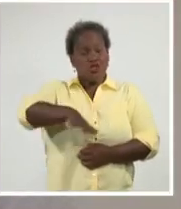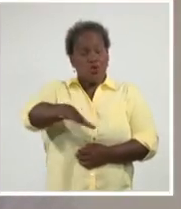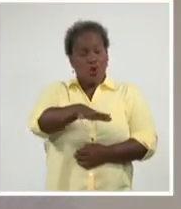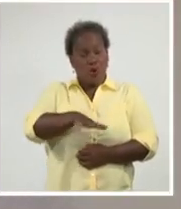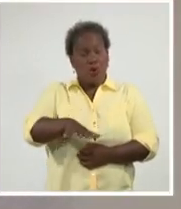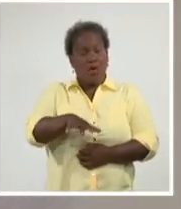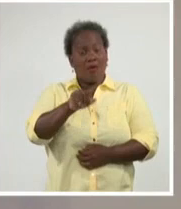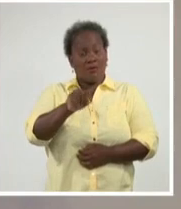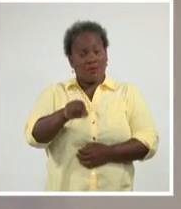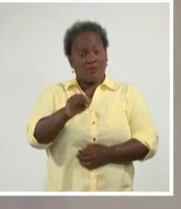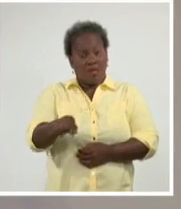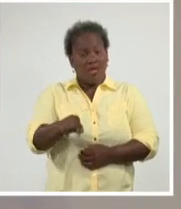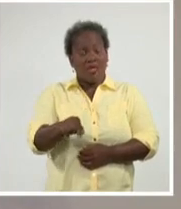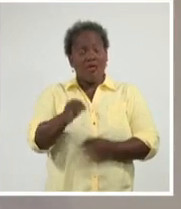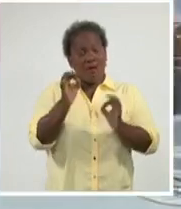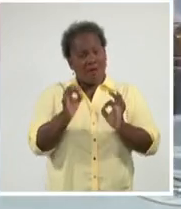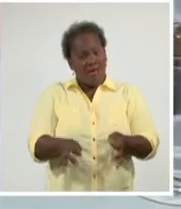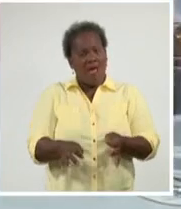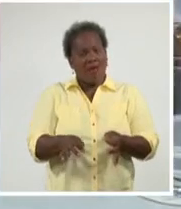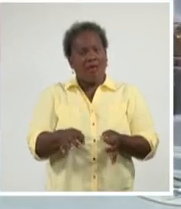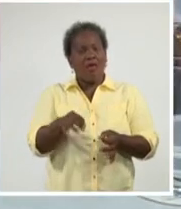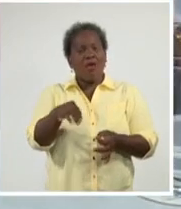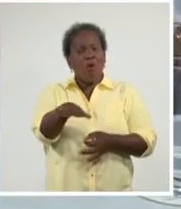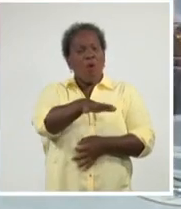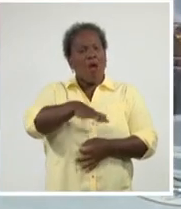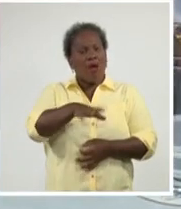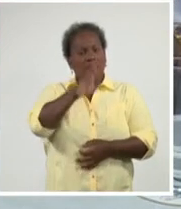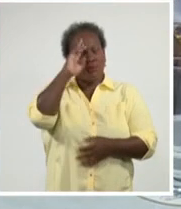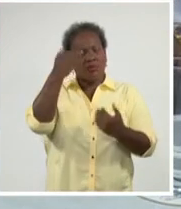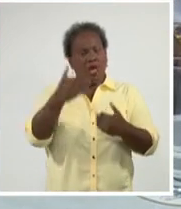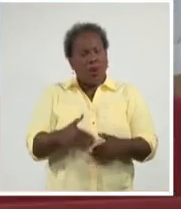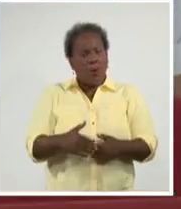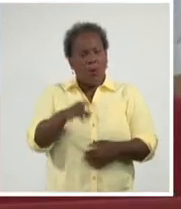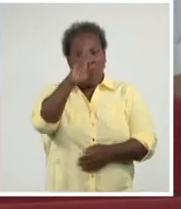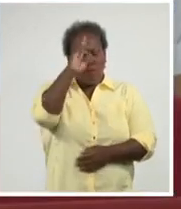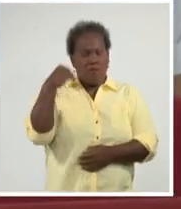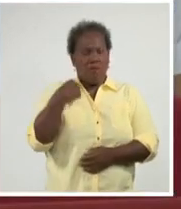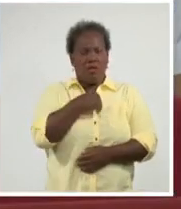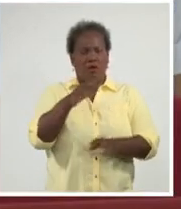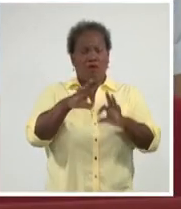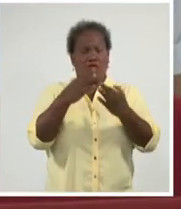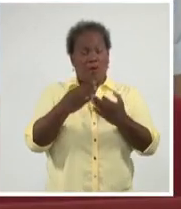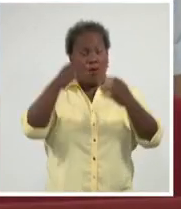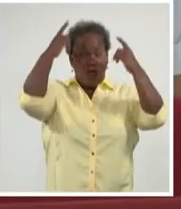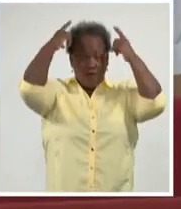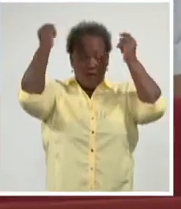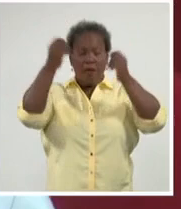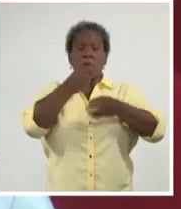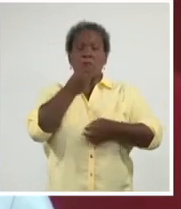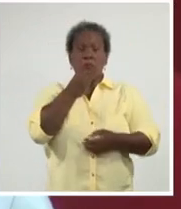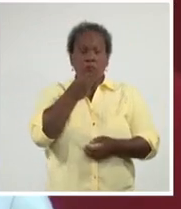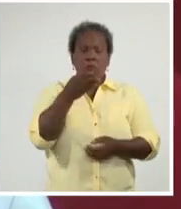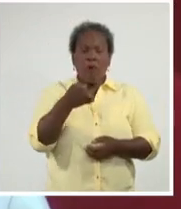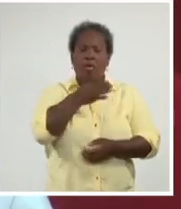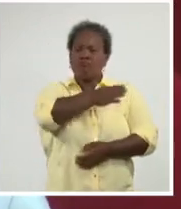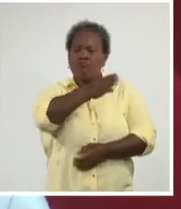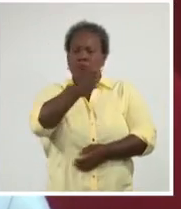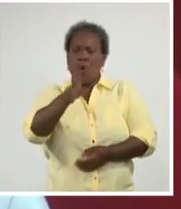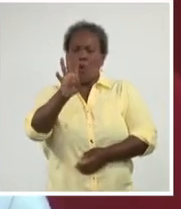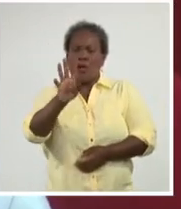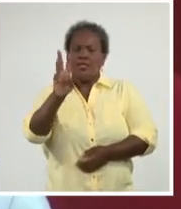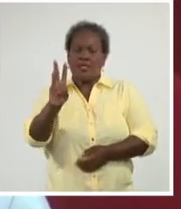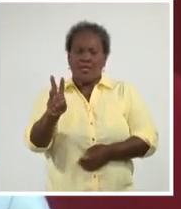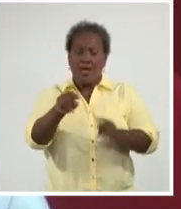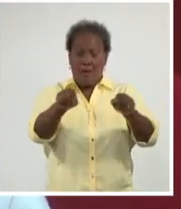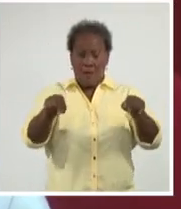la realidad en un área de salud donde la cobertura del médico y enfermera de la familia puede llegar a los 43 consultorios con los que